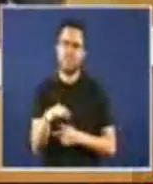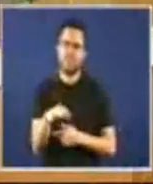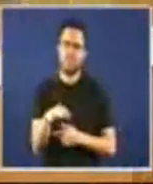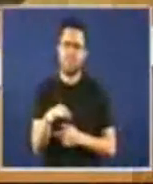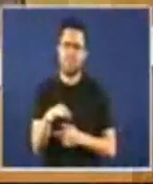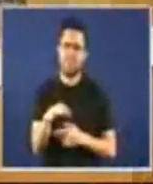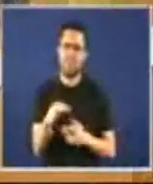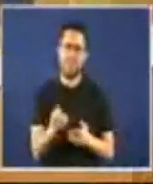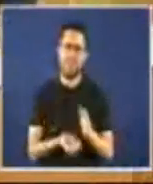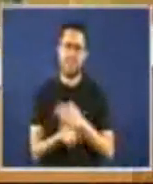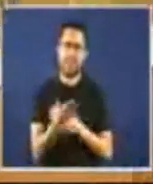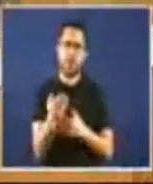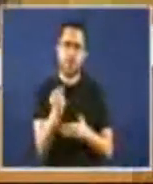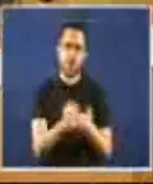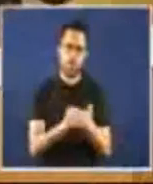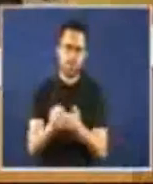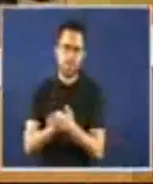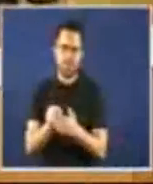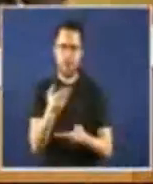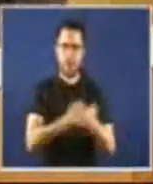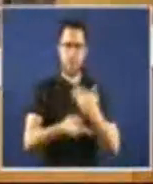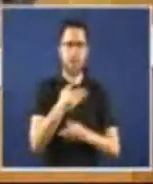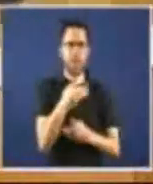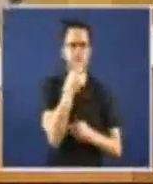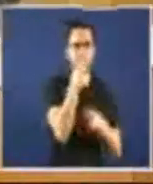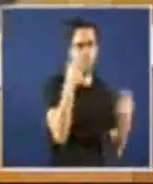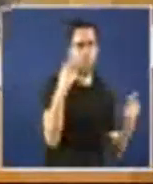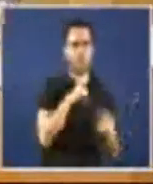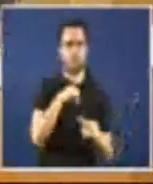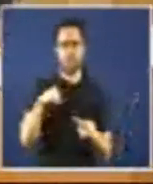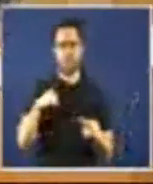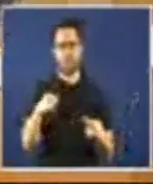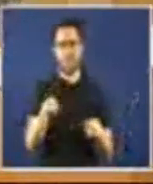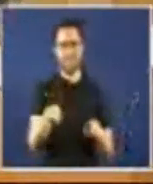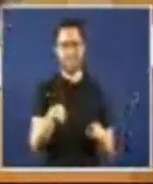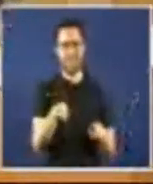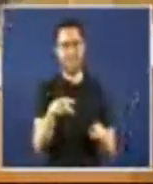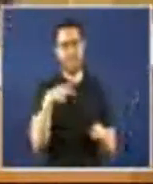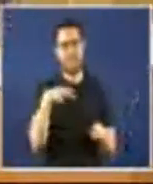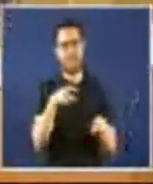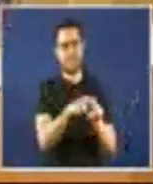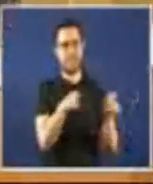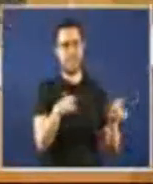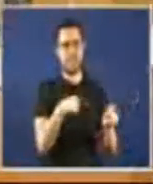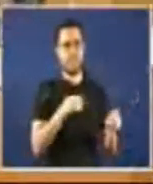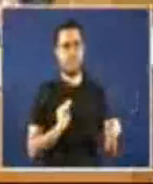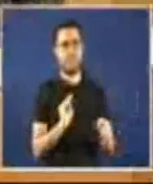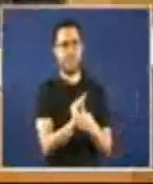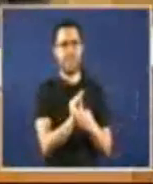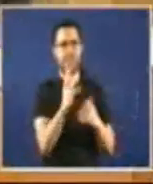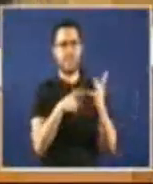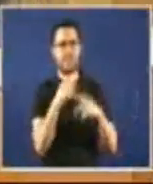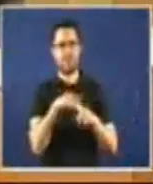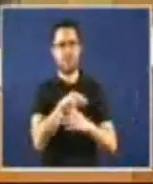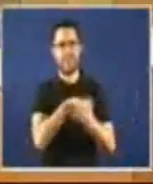contratos de colaboración público-privados esa débeda que é empresarial pero que está finanzada e responde en última instancia a Administración da Xunta